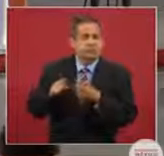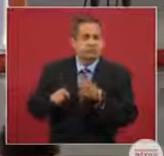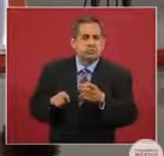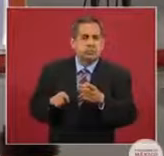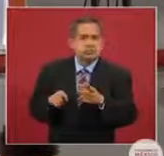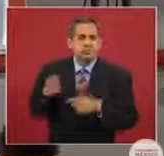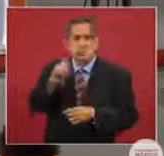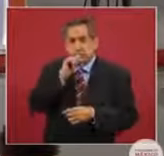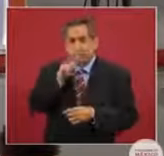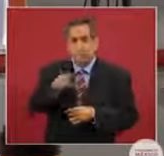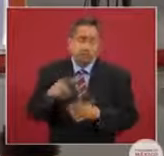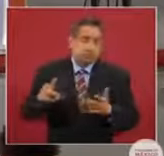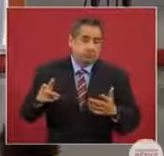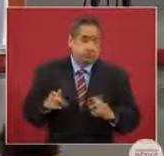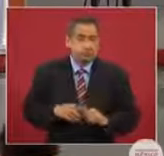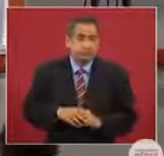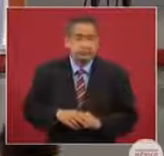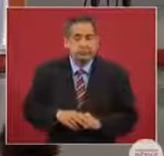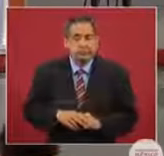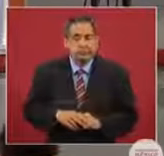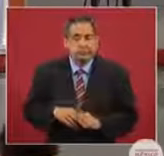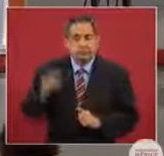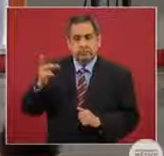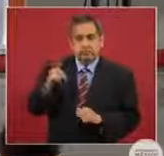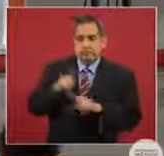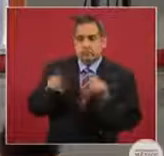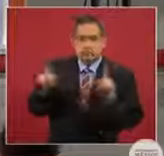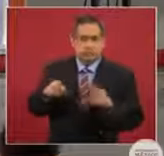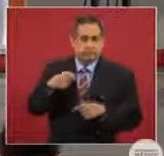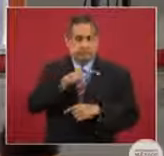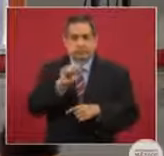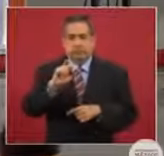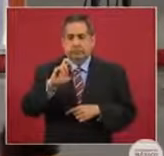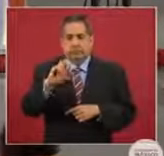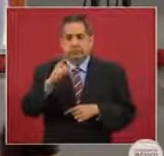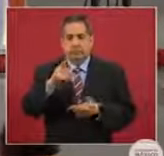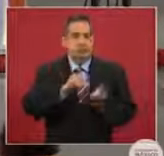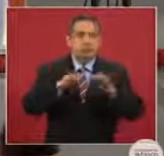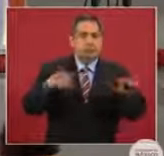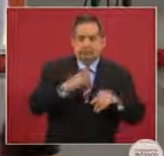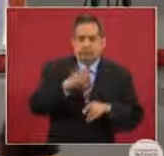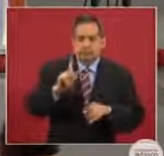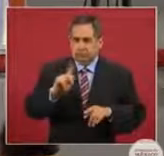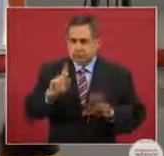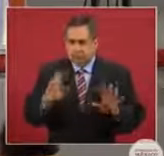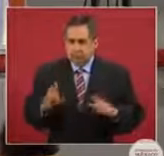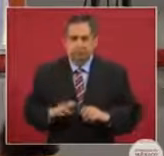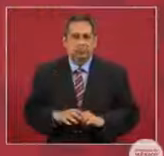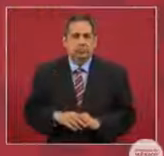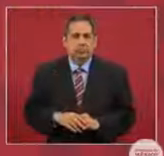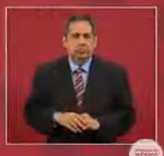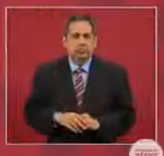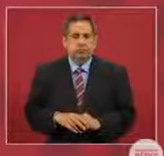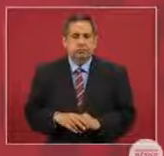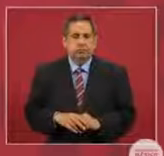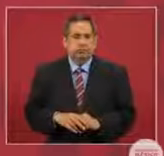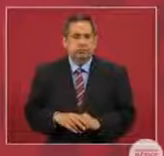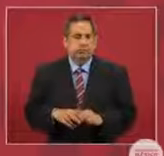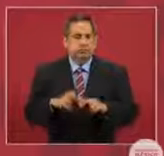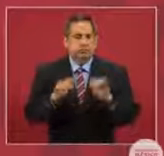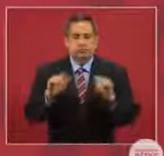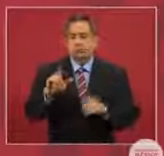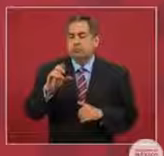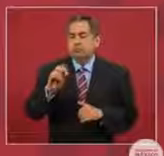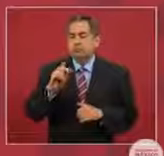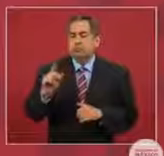Ah, Jalisco, miren. Pero esto no lo sacó Sergio Sarmiento, ni López